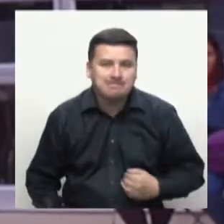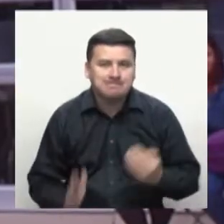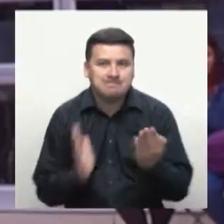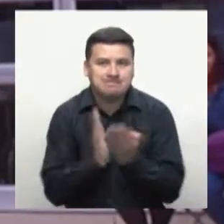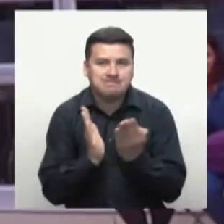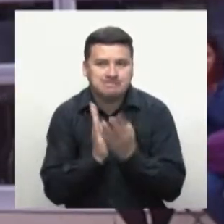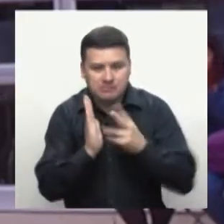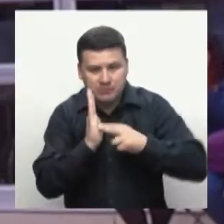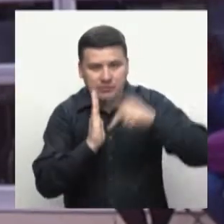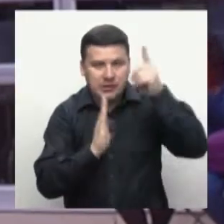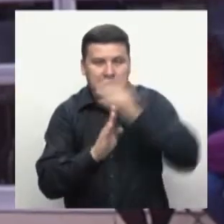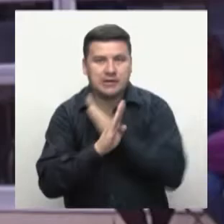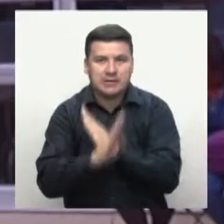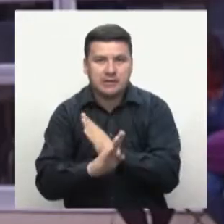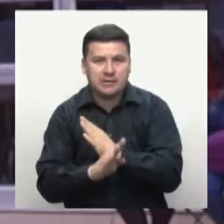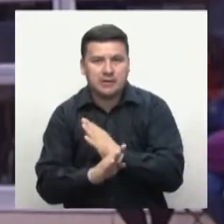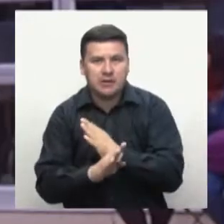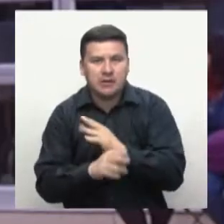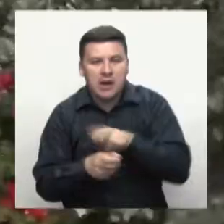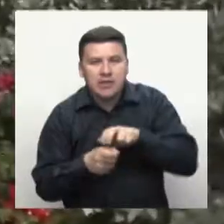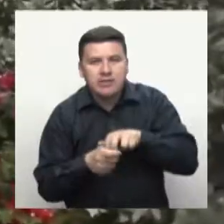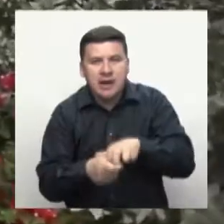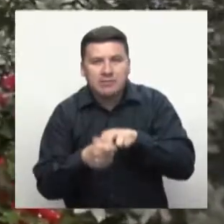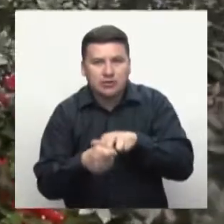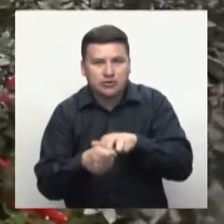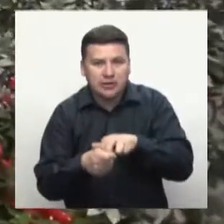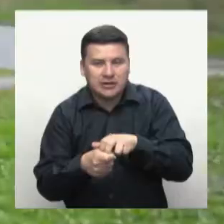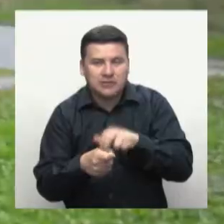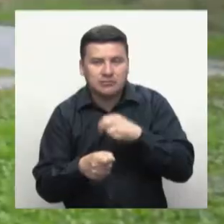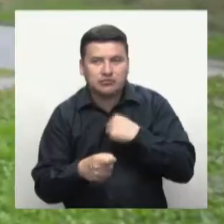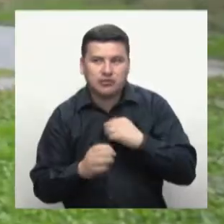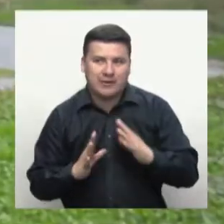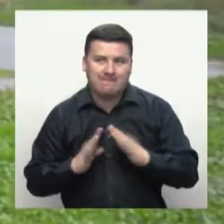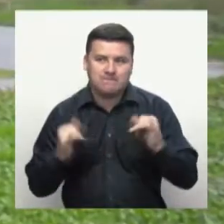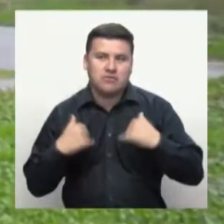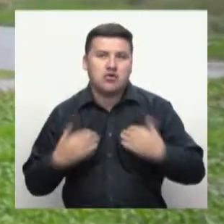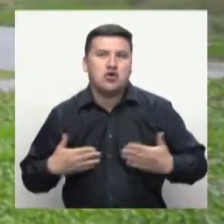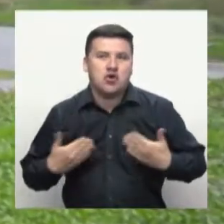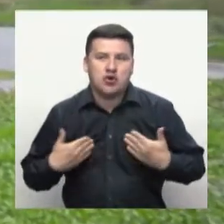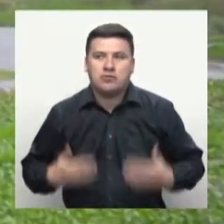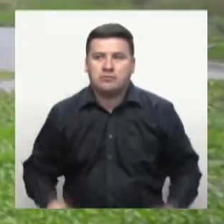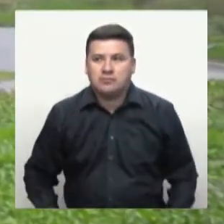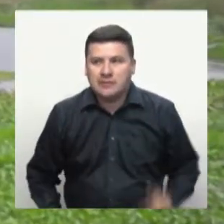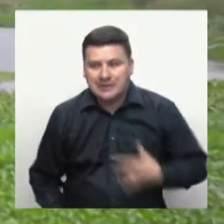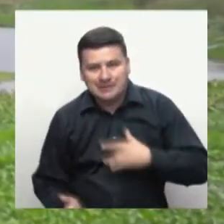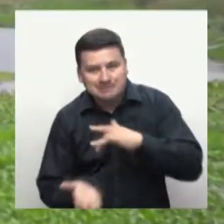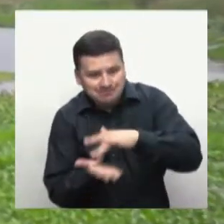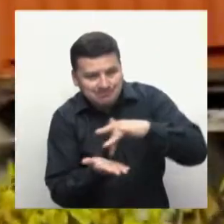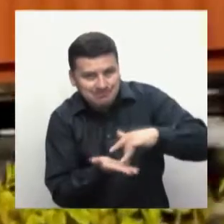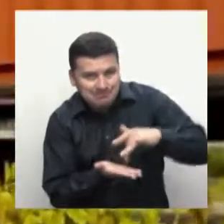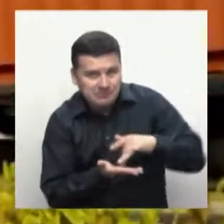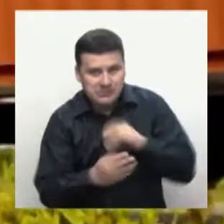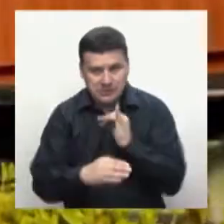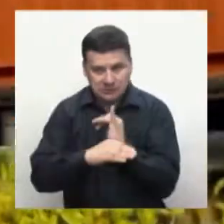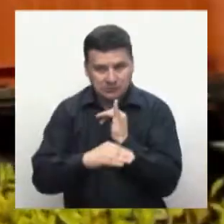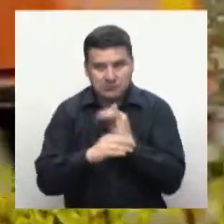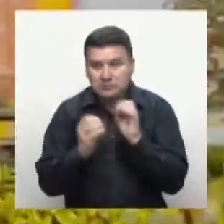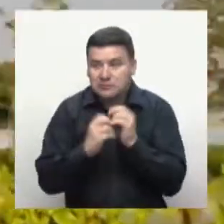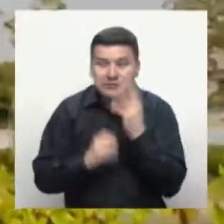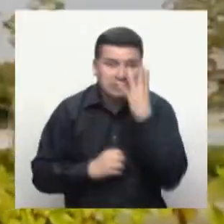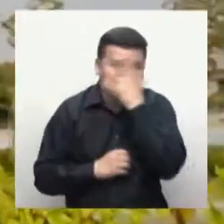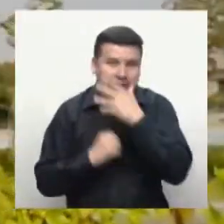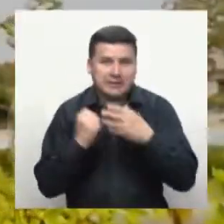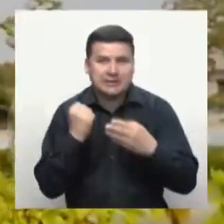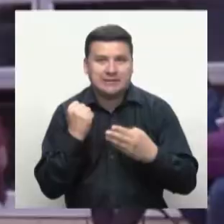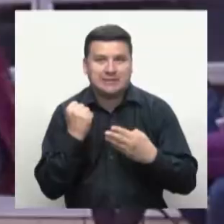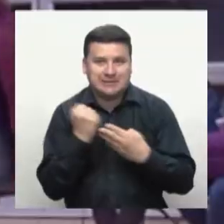participar en esta institución tan maravillosa que es el SENA. Esta carrera me da la alegría y me da la satisfacción que es una carrera